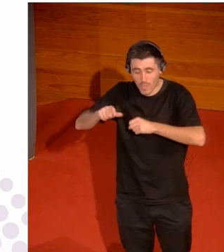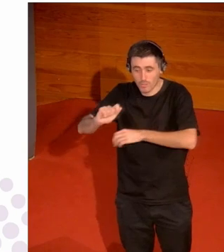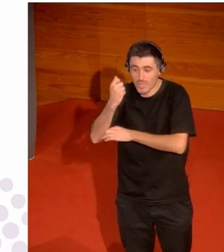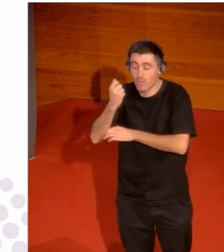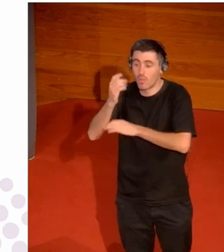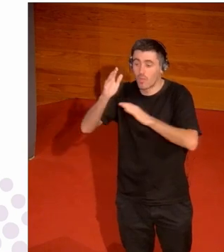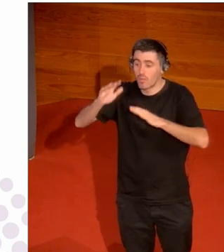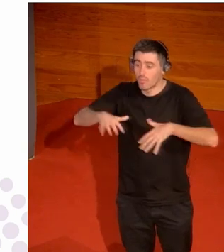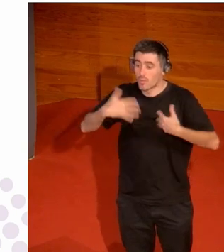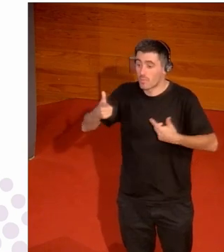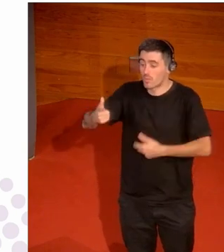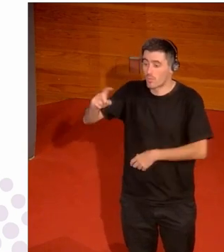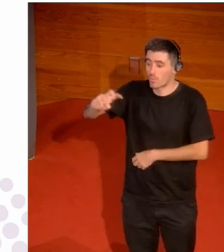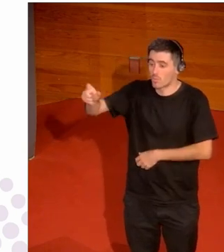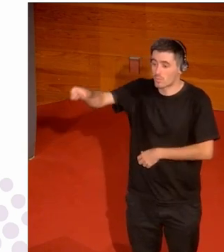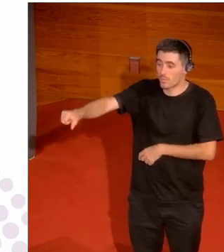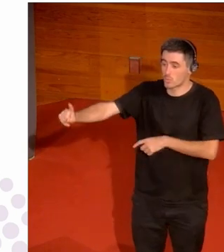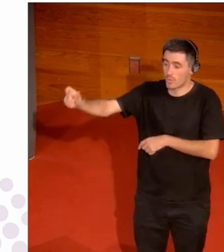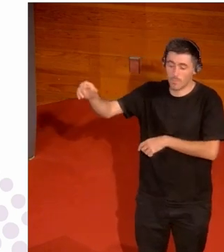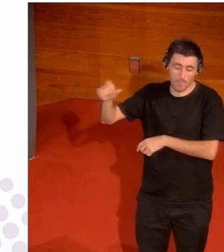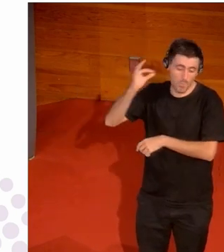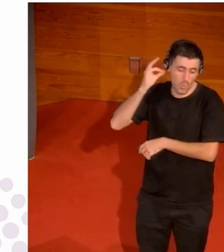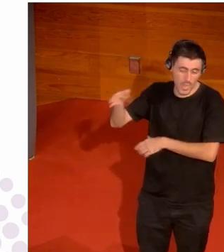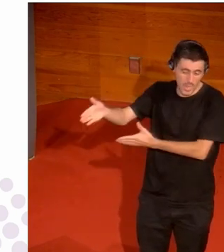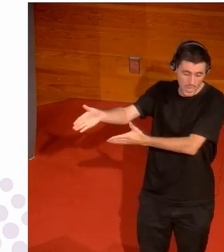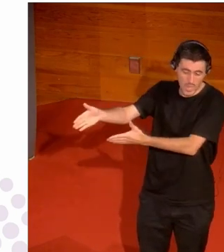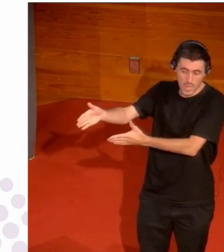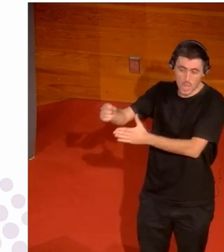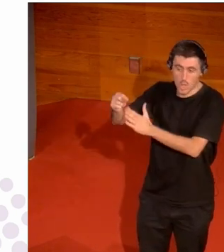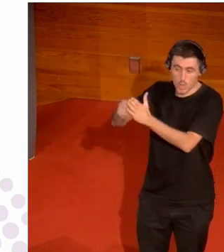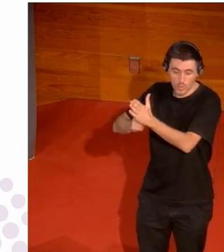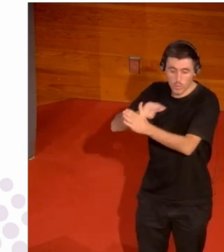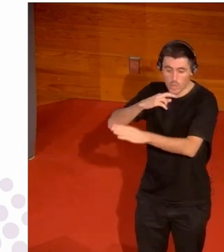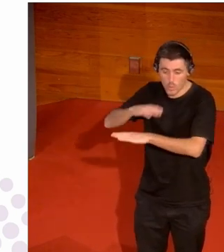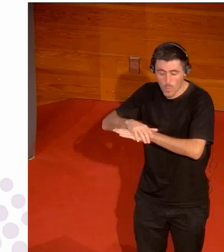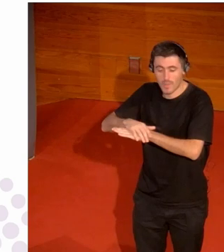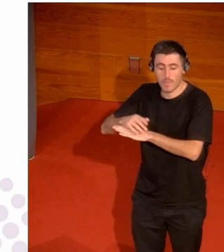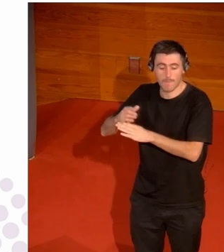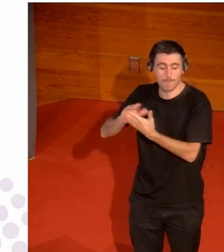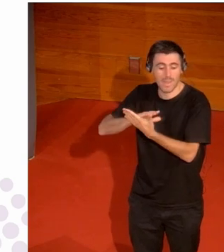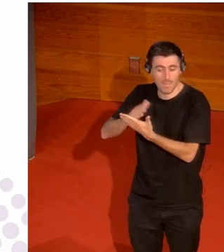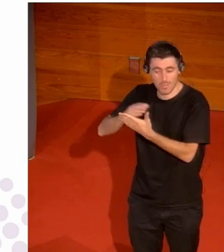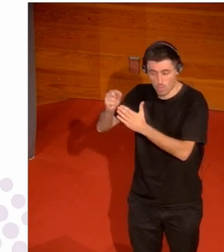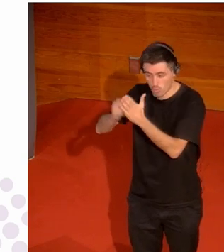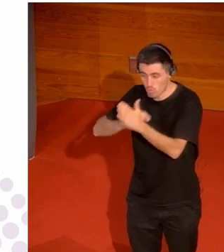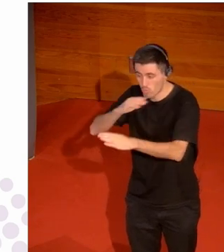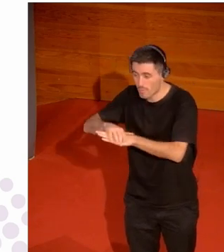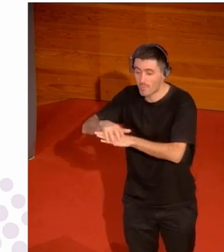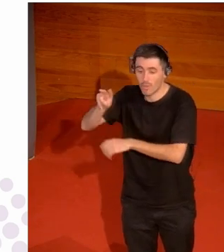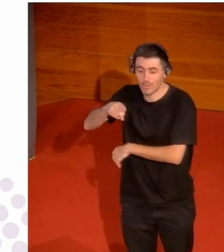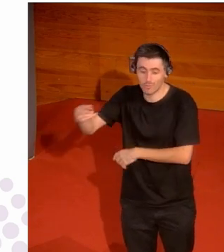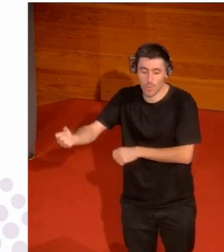porque de repente aparece otra mujer que cumple los parámetros y que consigue mejores resultados